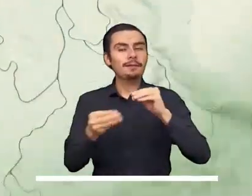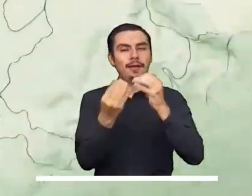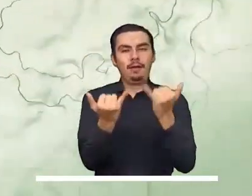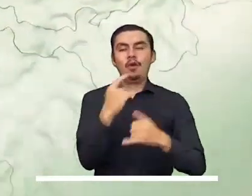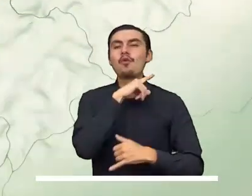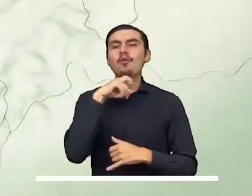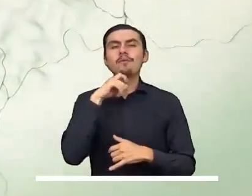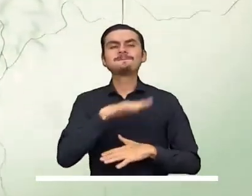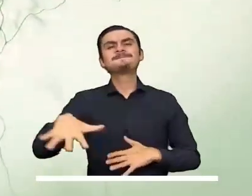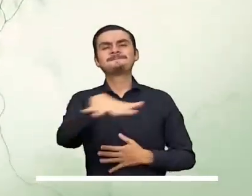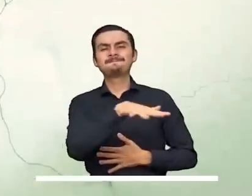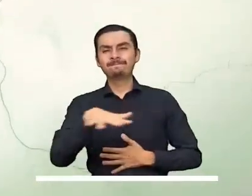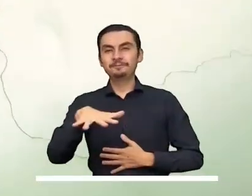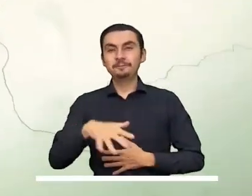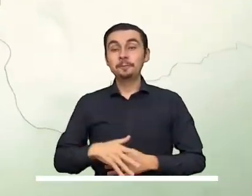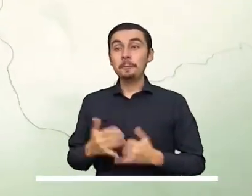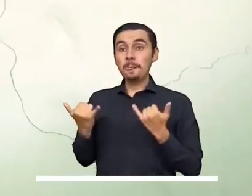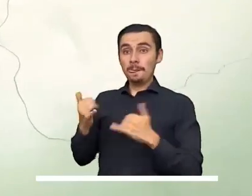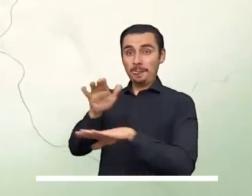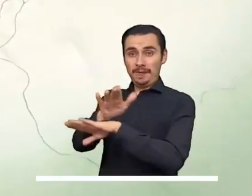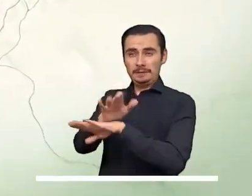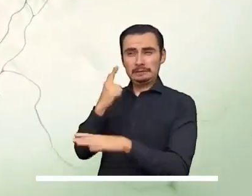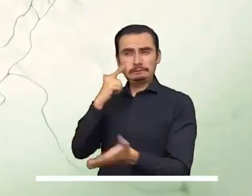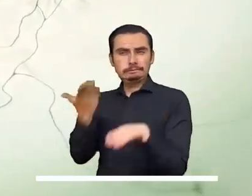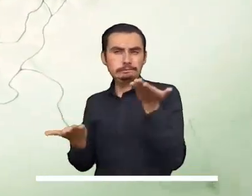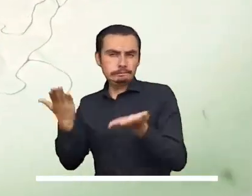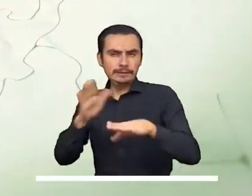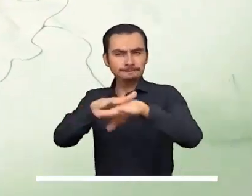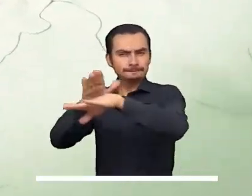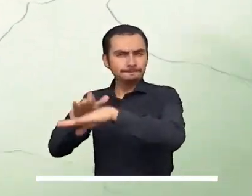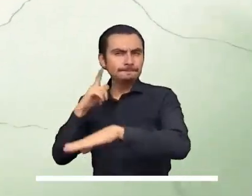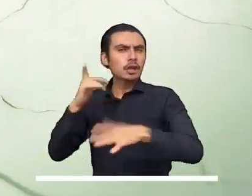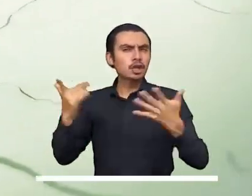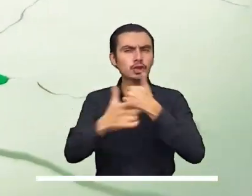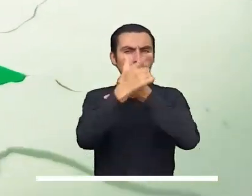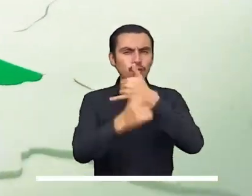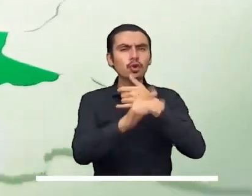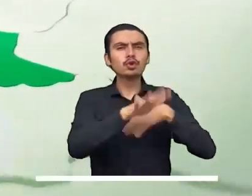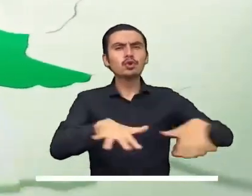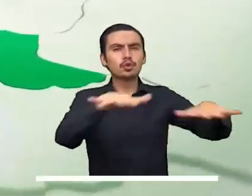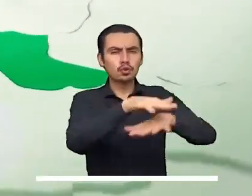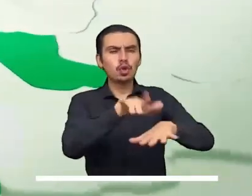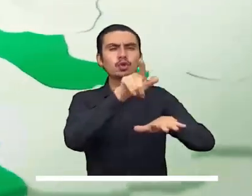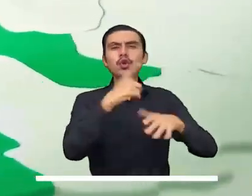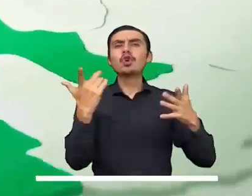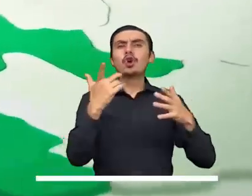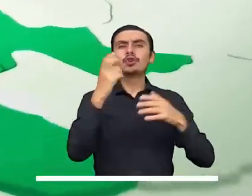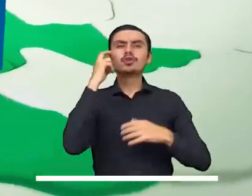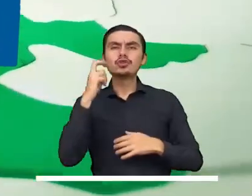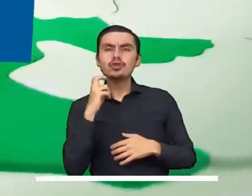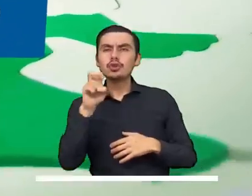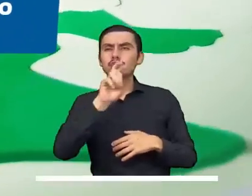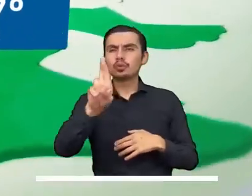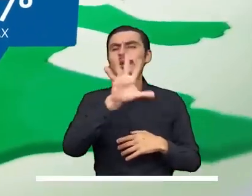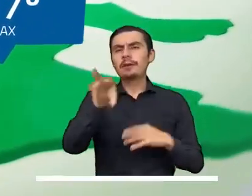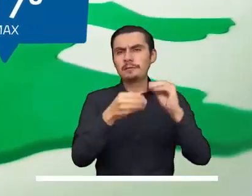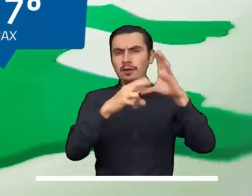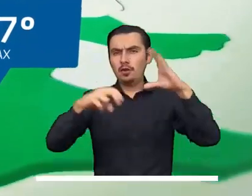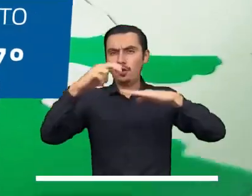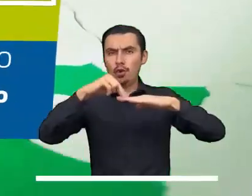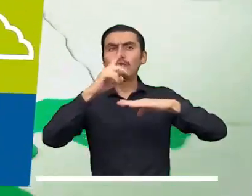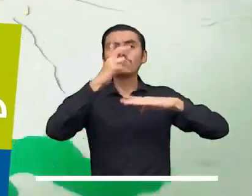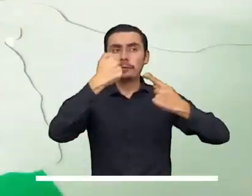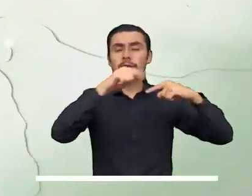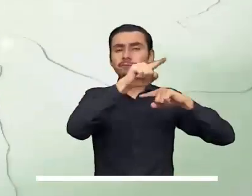Tarde seminublada y lluviosa se anticipa en el sur de Chocó y el occidente de Valle del Cauca y Cauca. Las zonas más